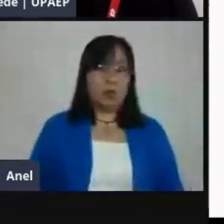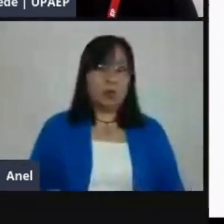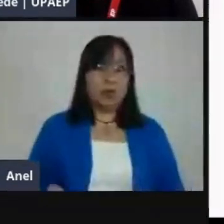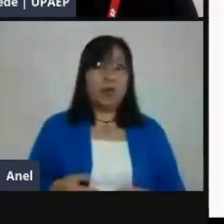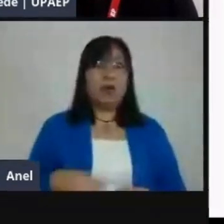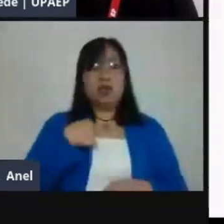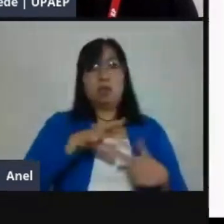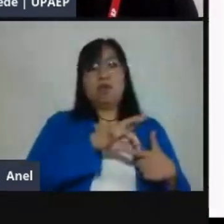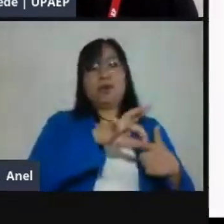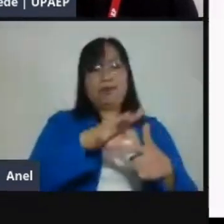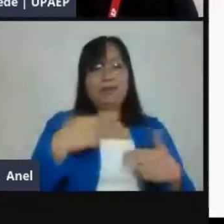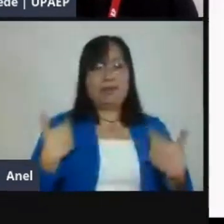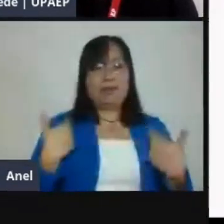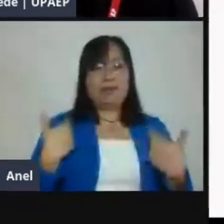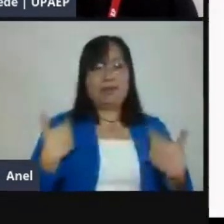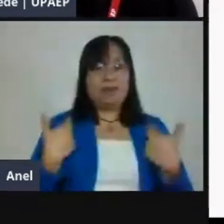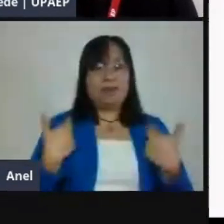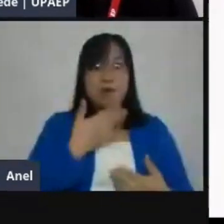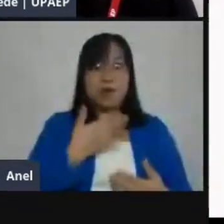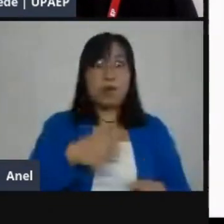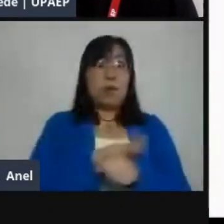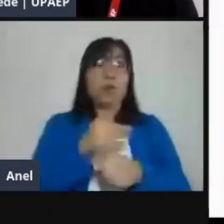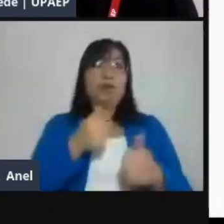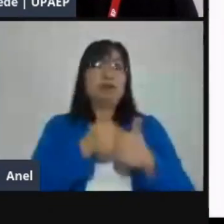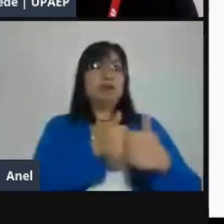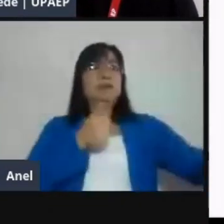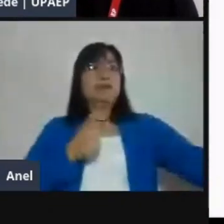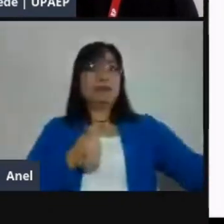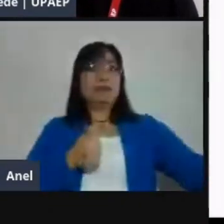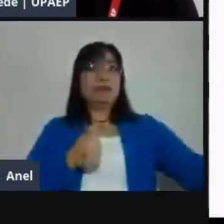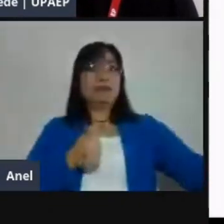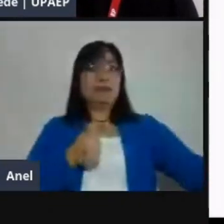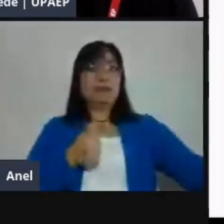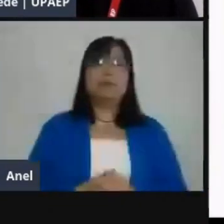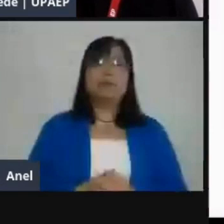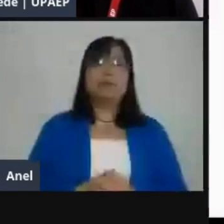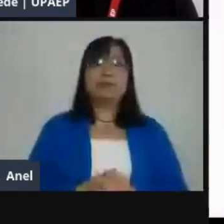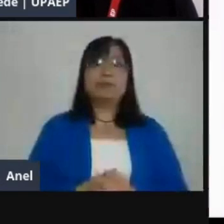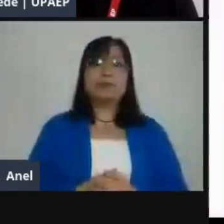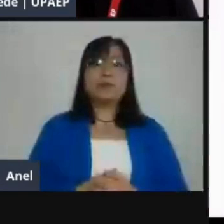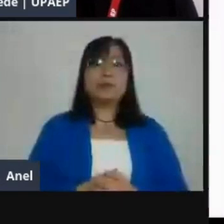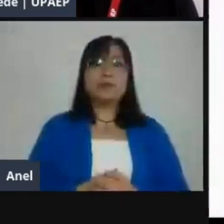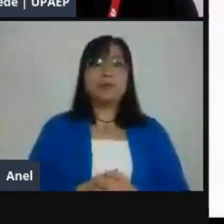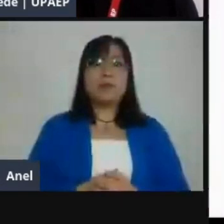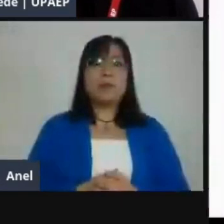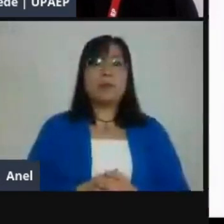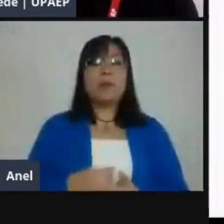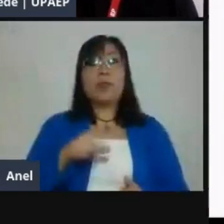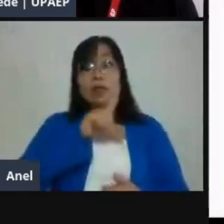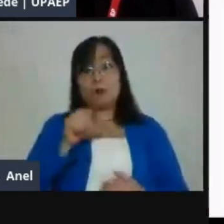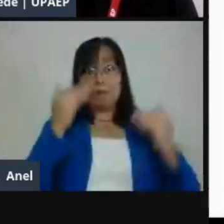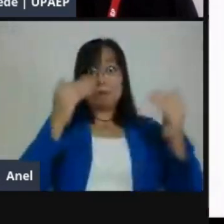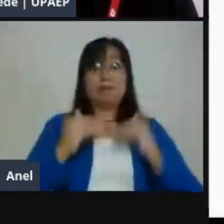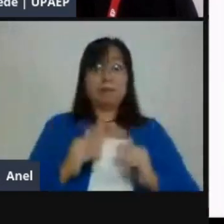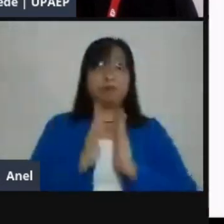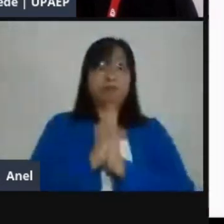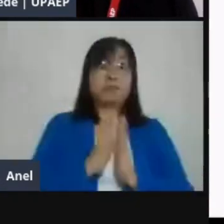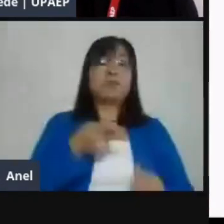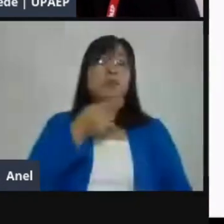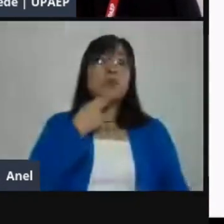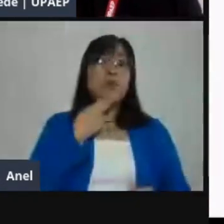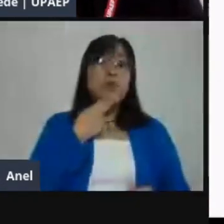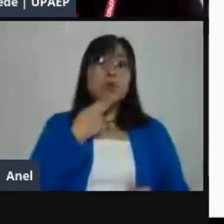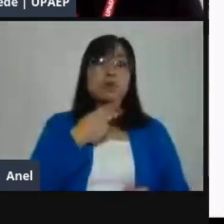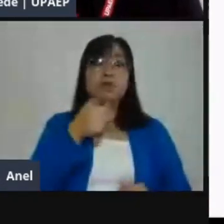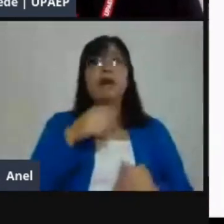Y la última que te voy a recomendar es utiliza materiales que tienen en casa y apóyate en los recursos de